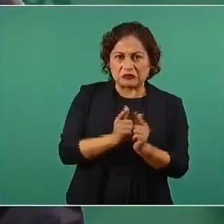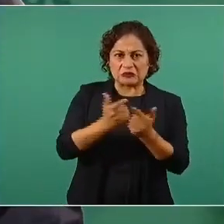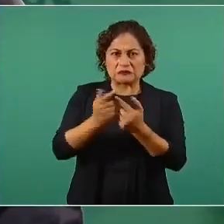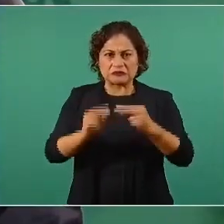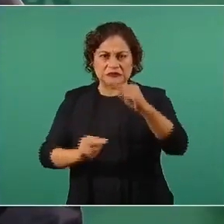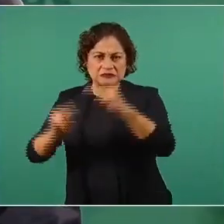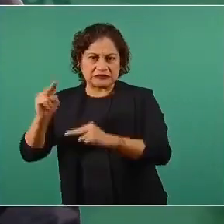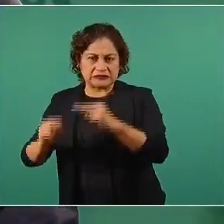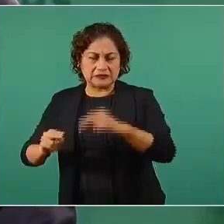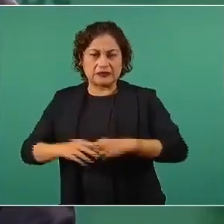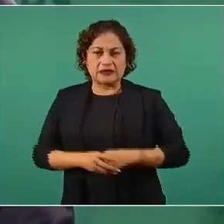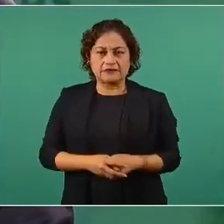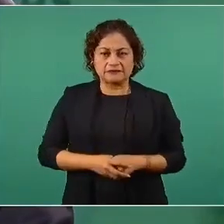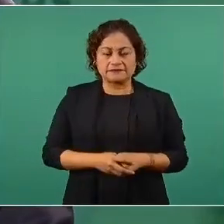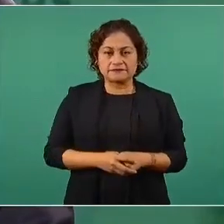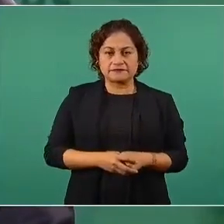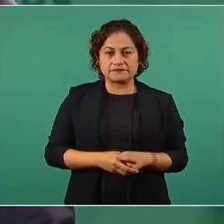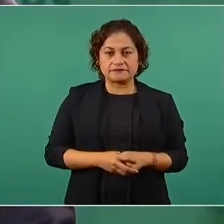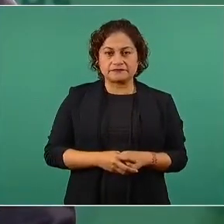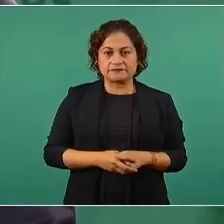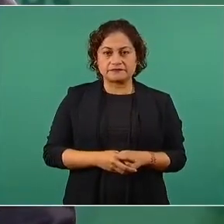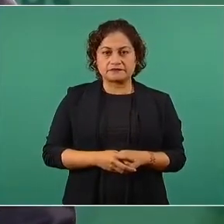Y no pudieron.